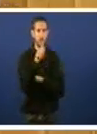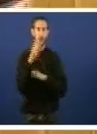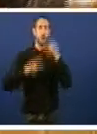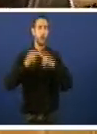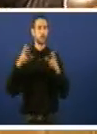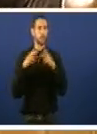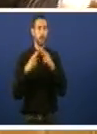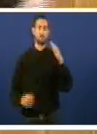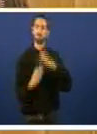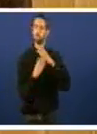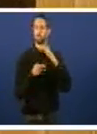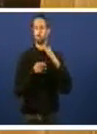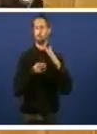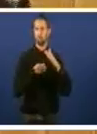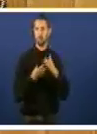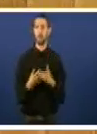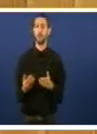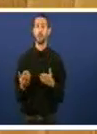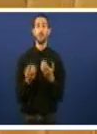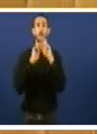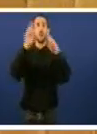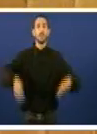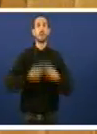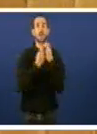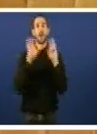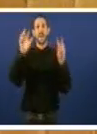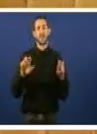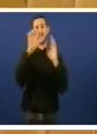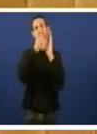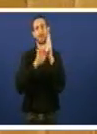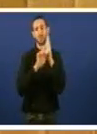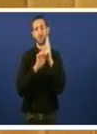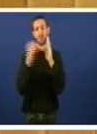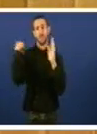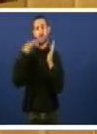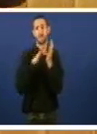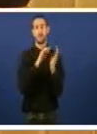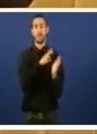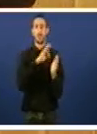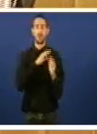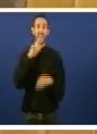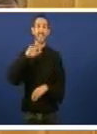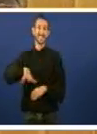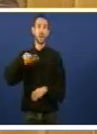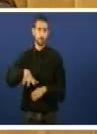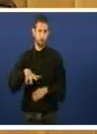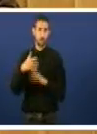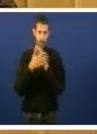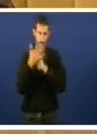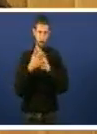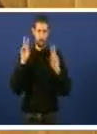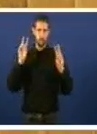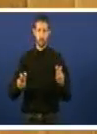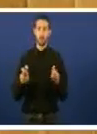non vale de nada esa reforma dos estatutos, onte o señor Castellanos, falaremos agora del, recibiu